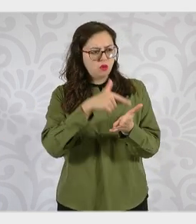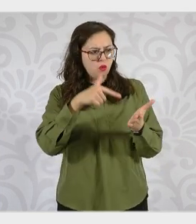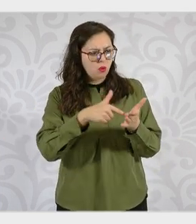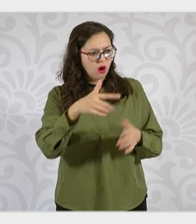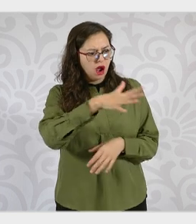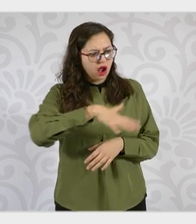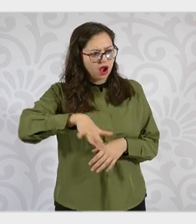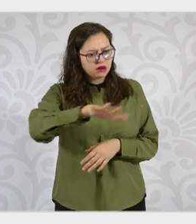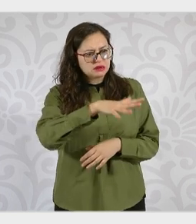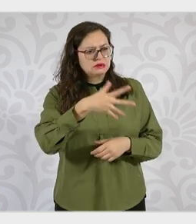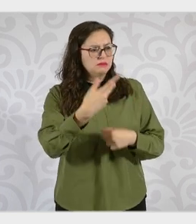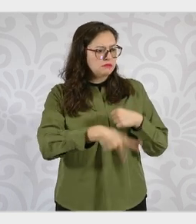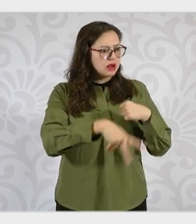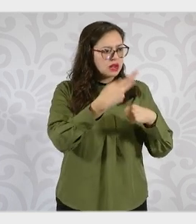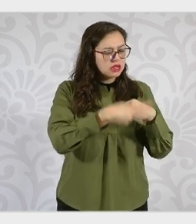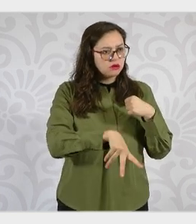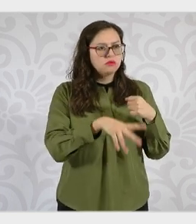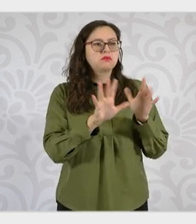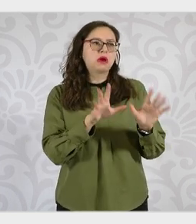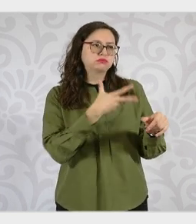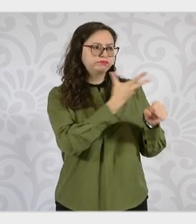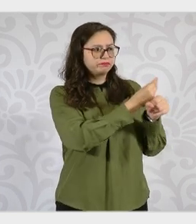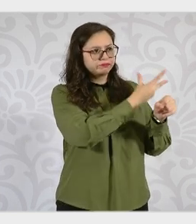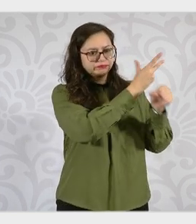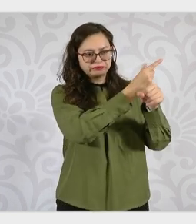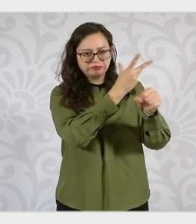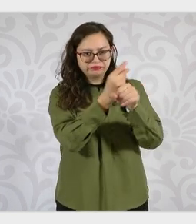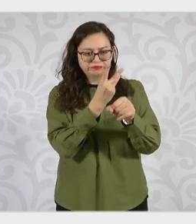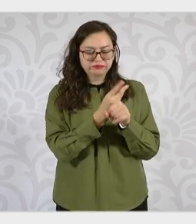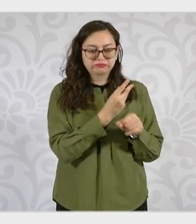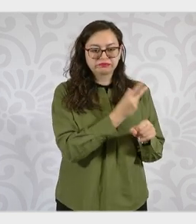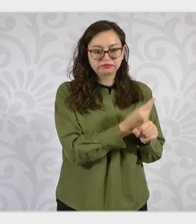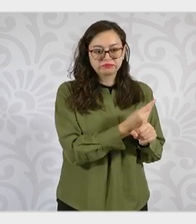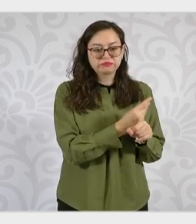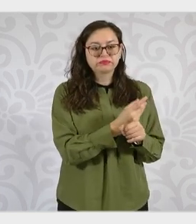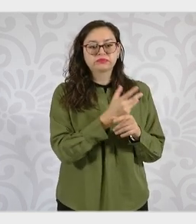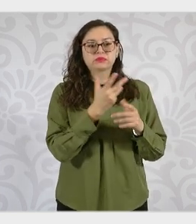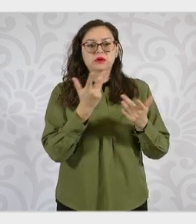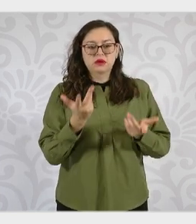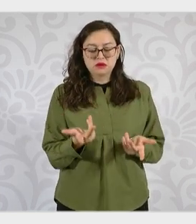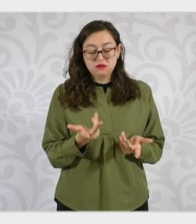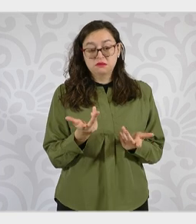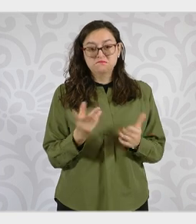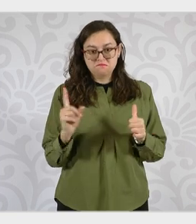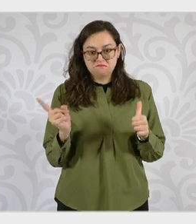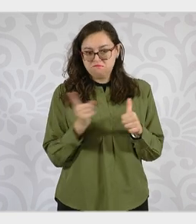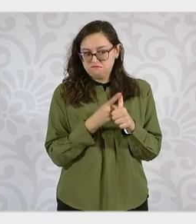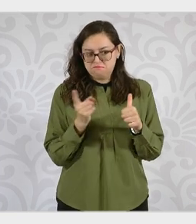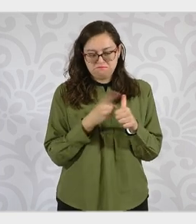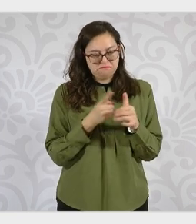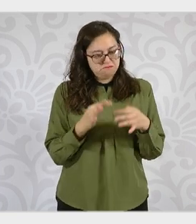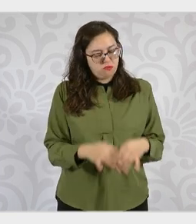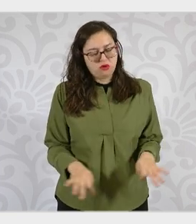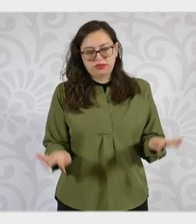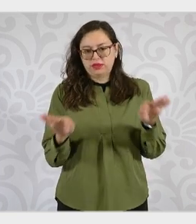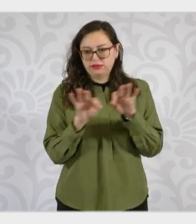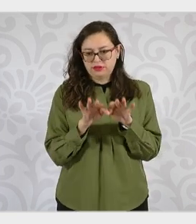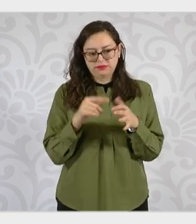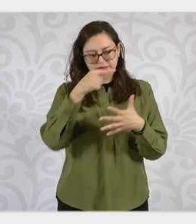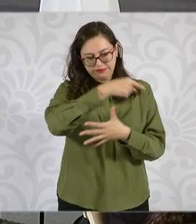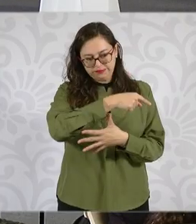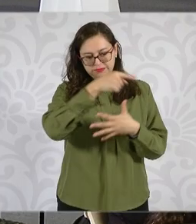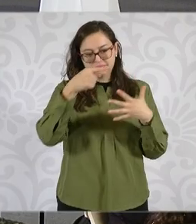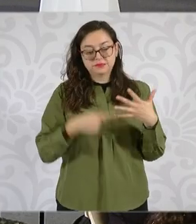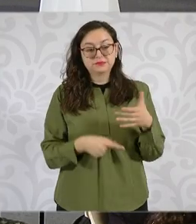positivo para ello y esta necesidad de vivienda que deriva de los proyectos prioritarios